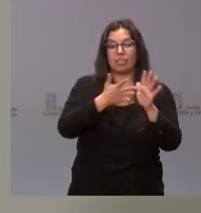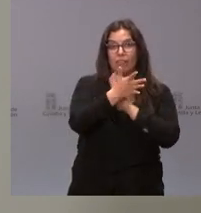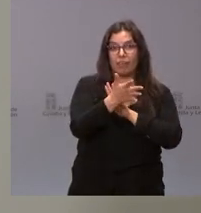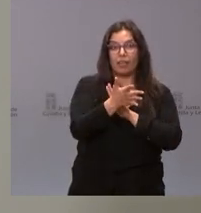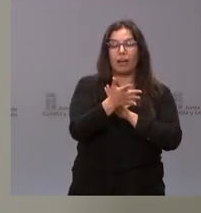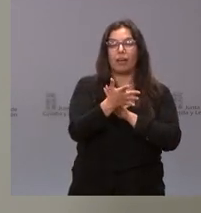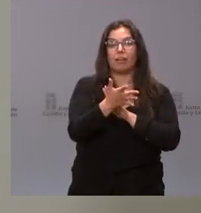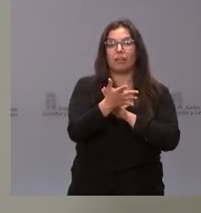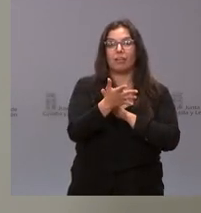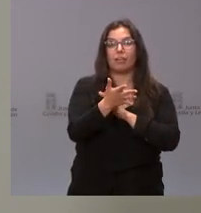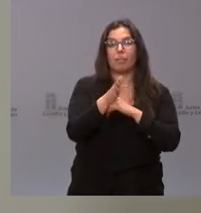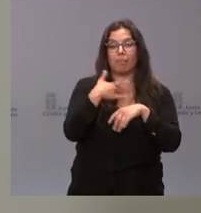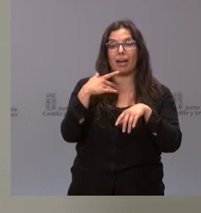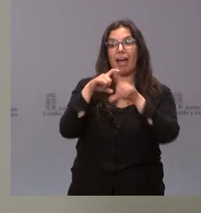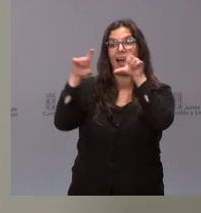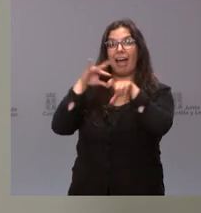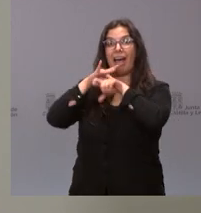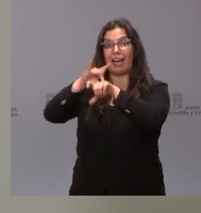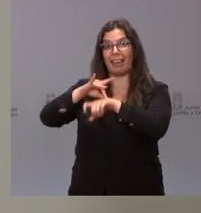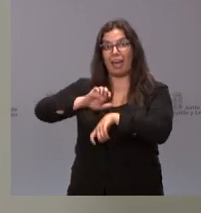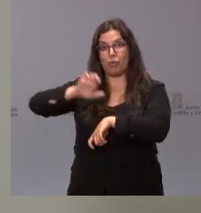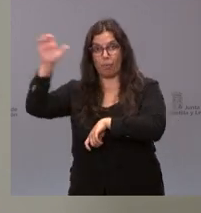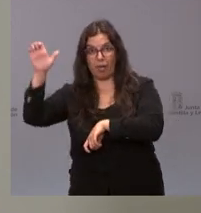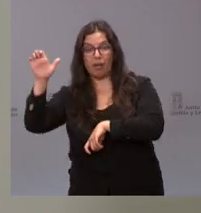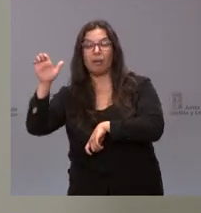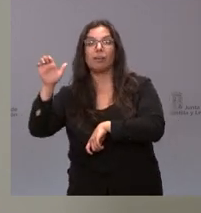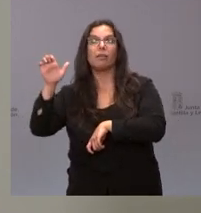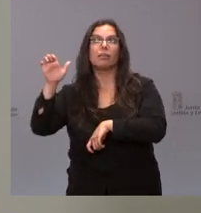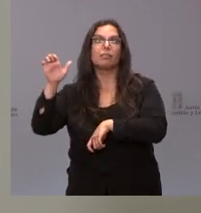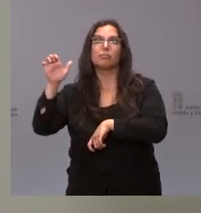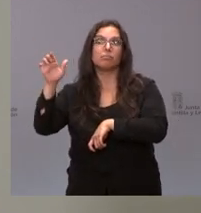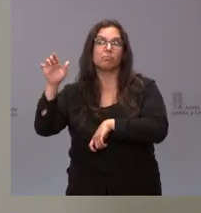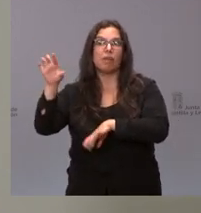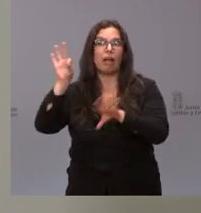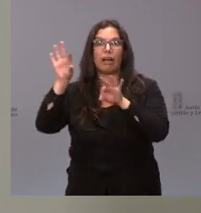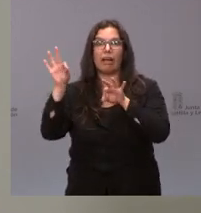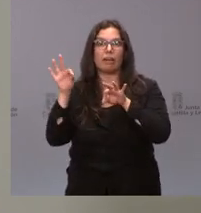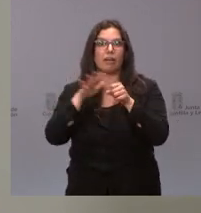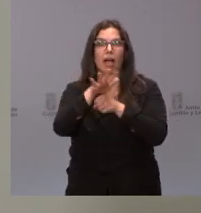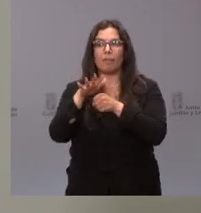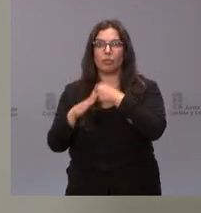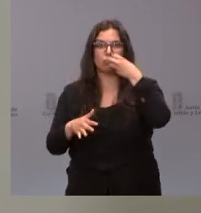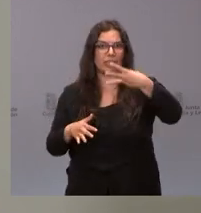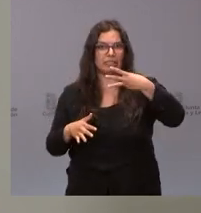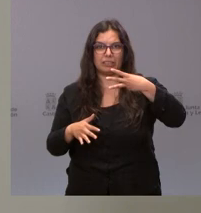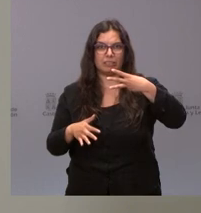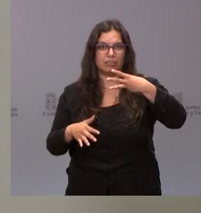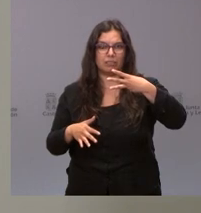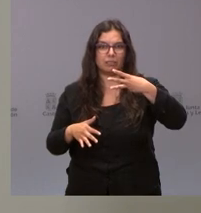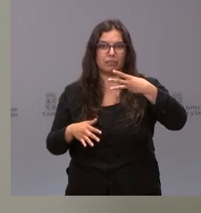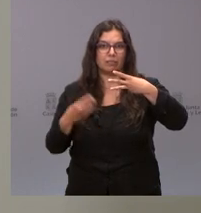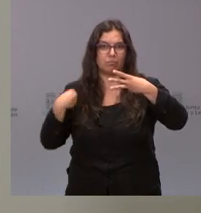de la Agencia Europea del Espacio solo hay tres ámbitos de hub